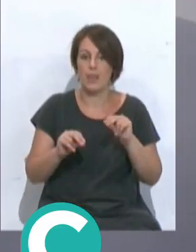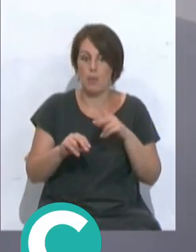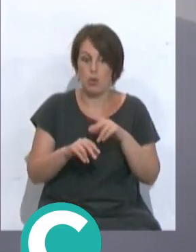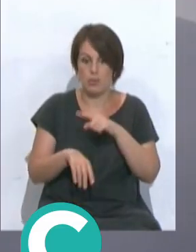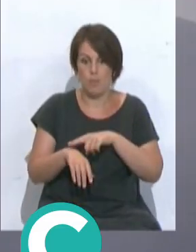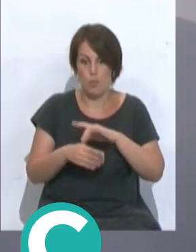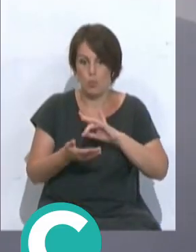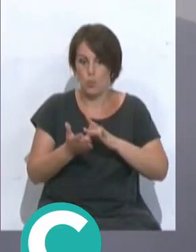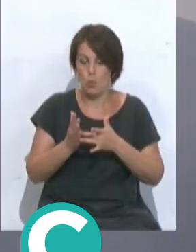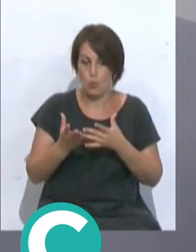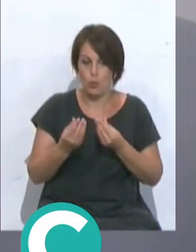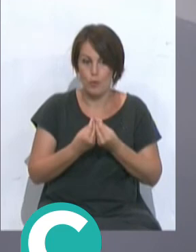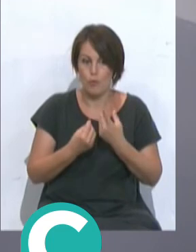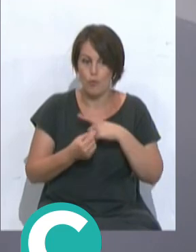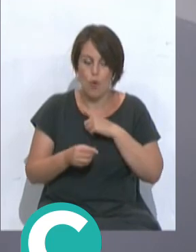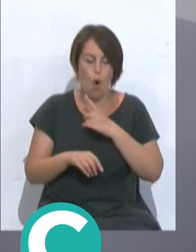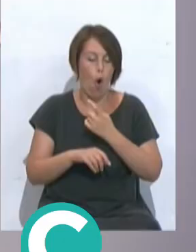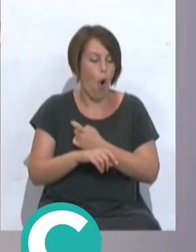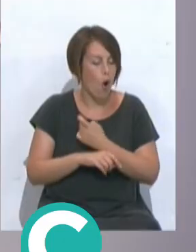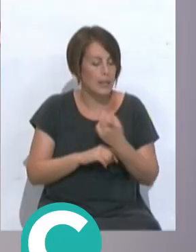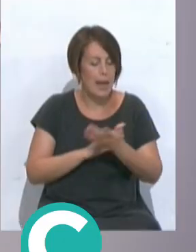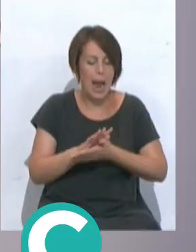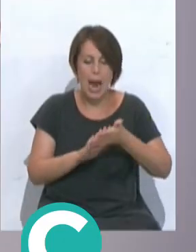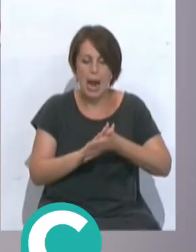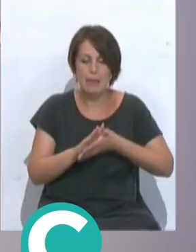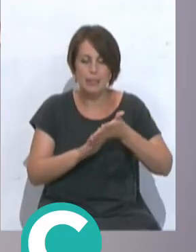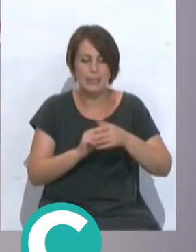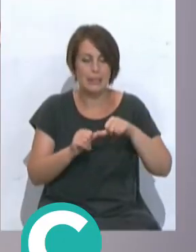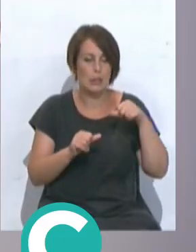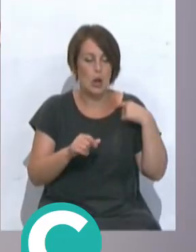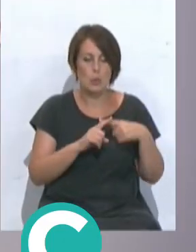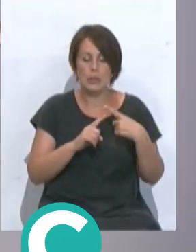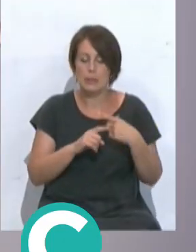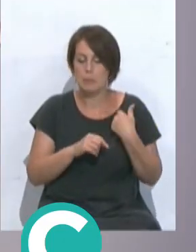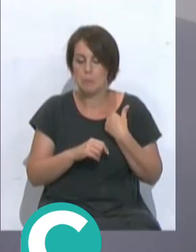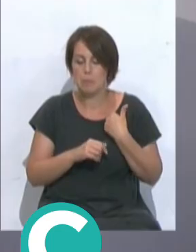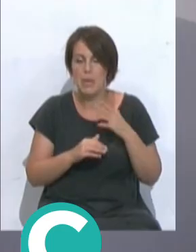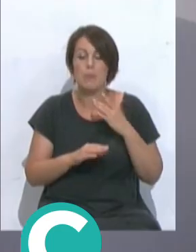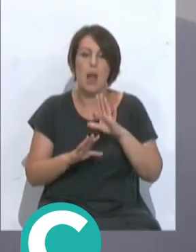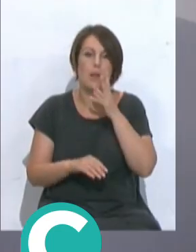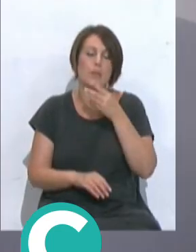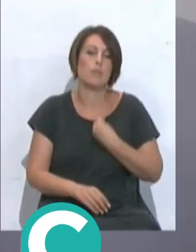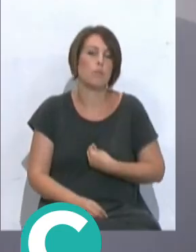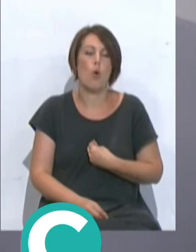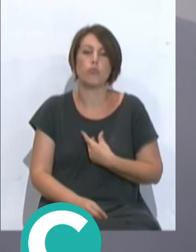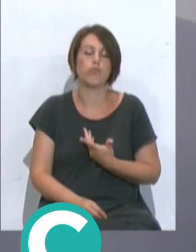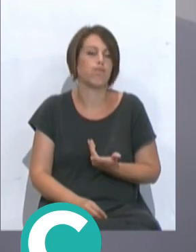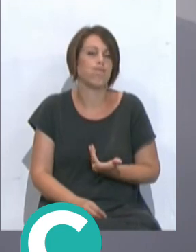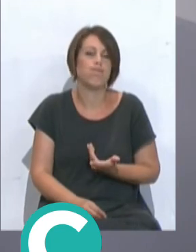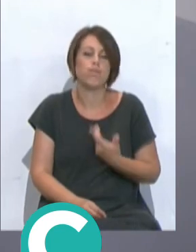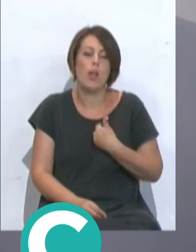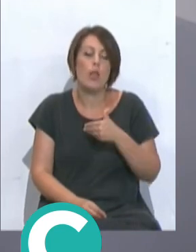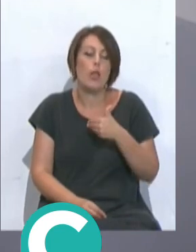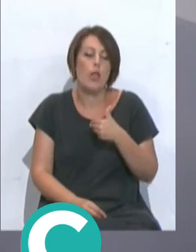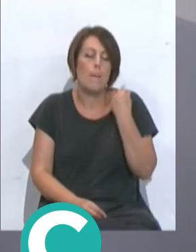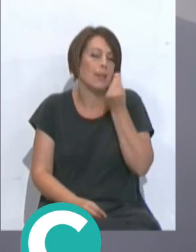tiempo volando aquí en el programa contigo estaríamos horas hablando de todo lo que sido tu trayectoria y de muchas cosas más pero ahora mismo que te planteas a